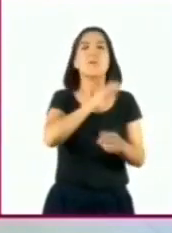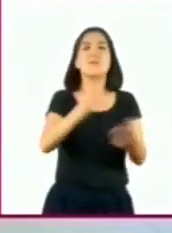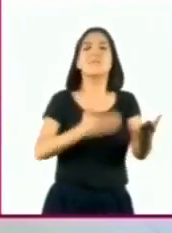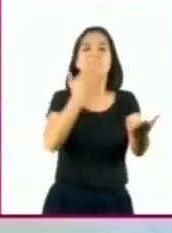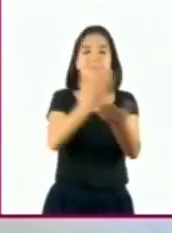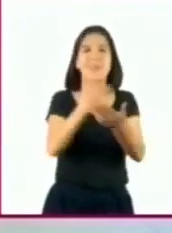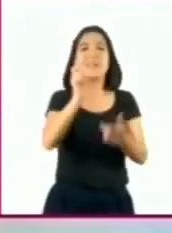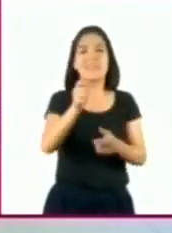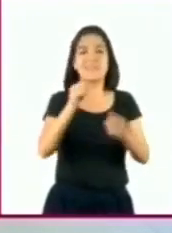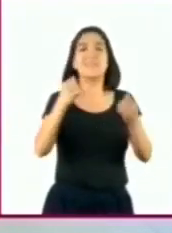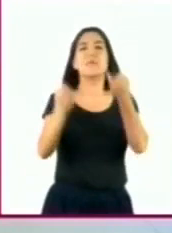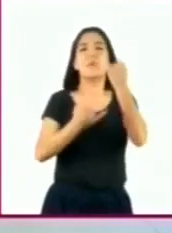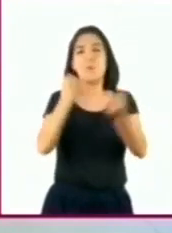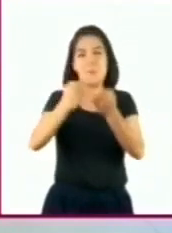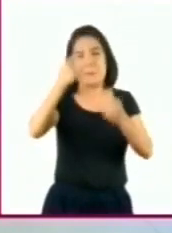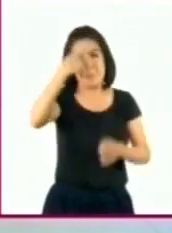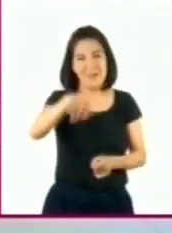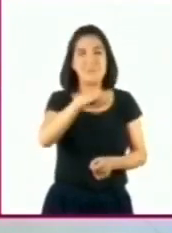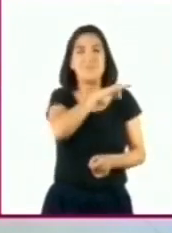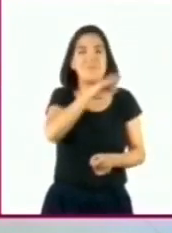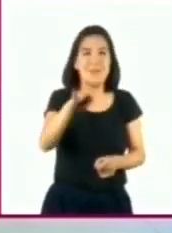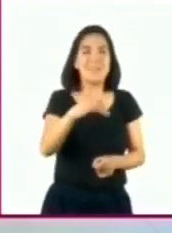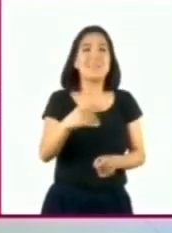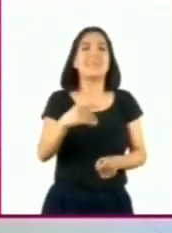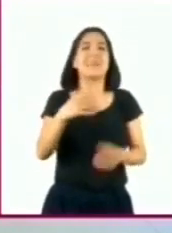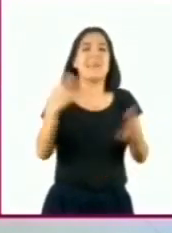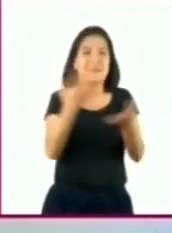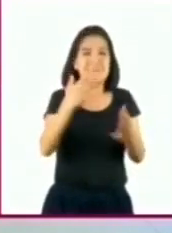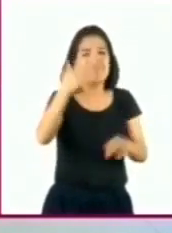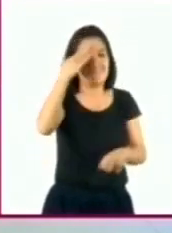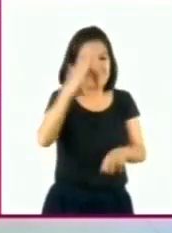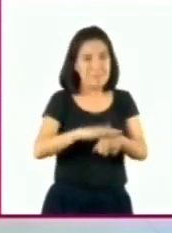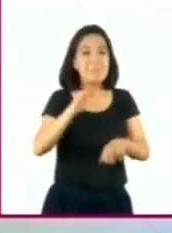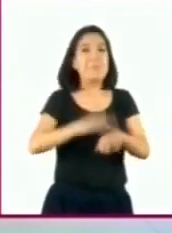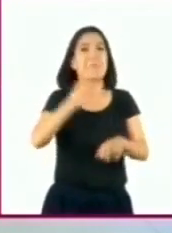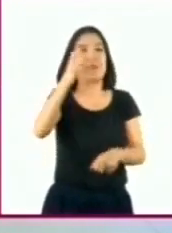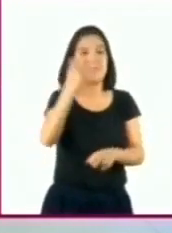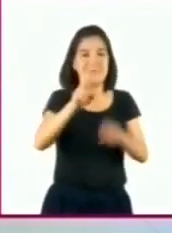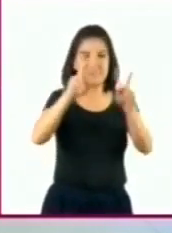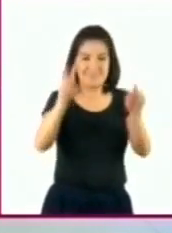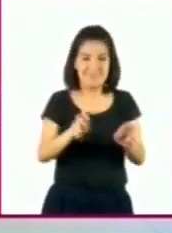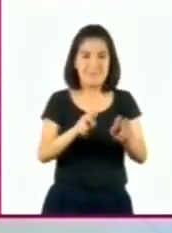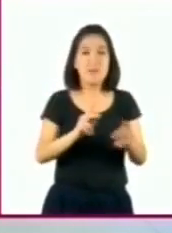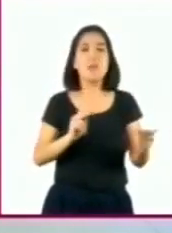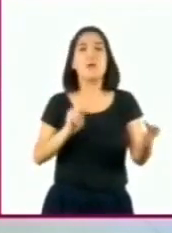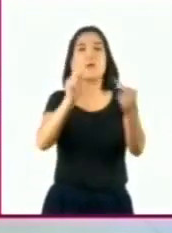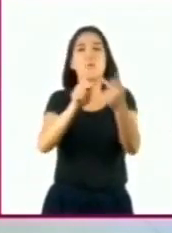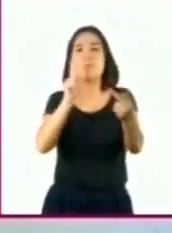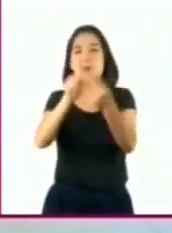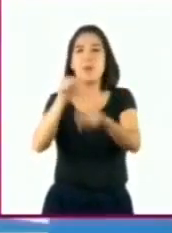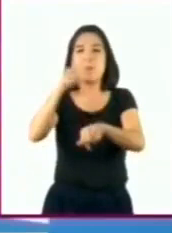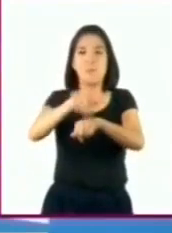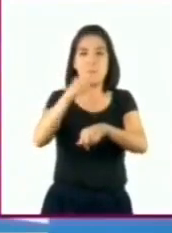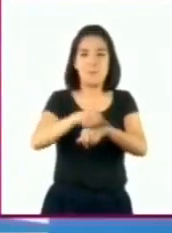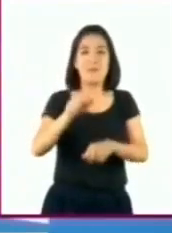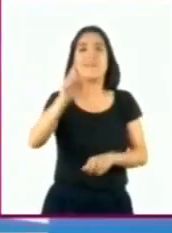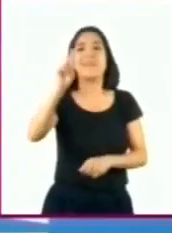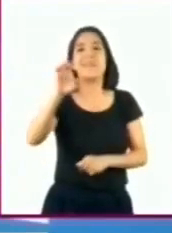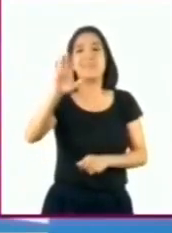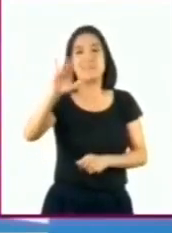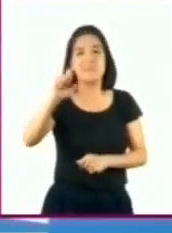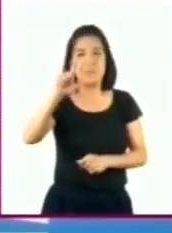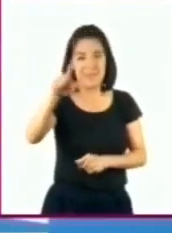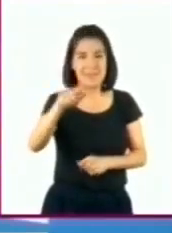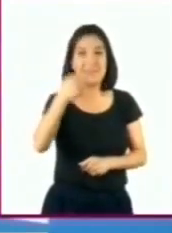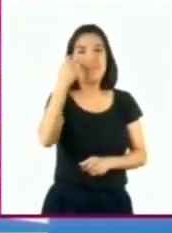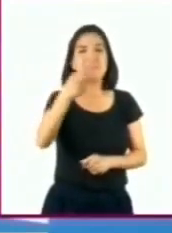juego que servirá para fortalecer uno de los temas que vimos hoy. Comparación de números decimales. El juego se